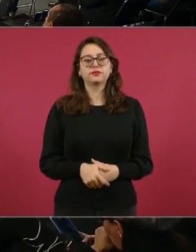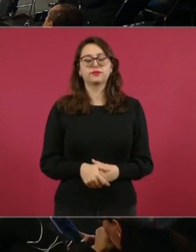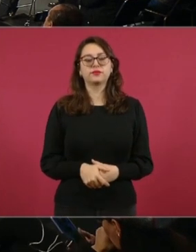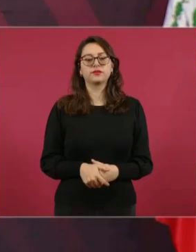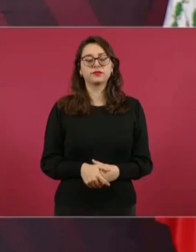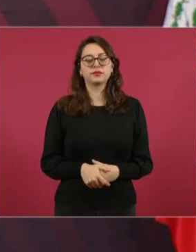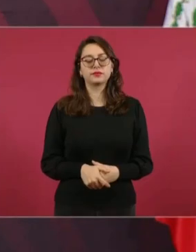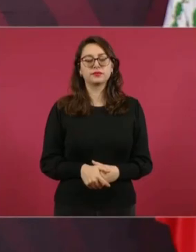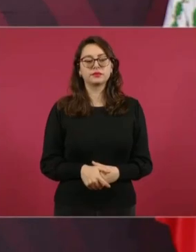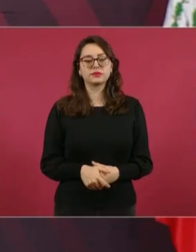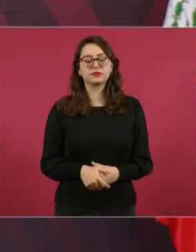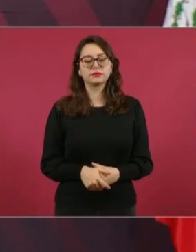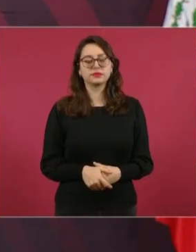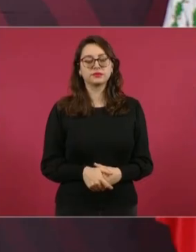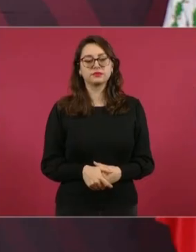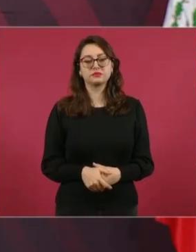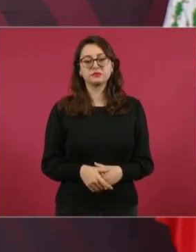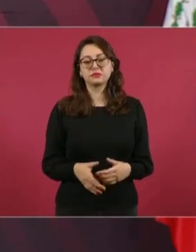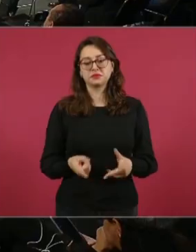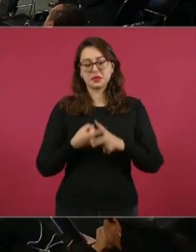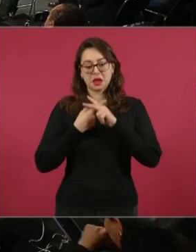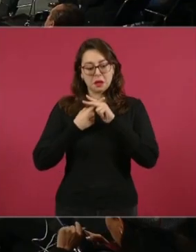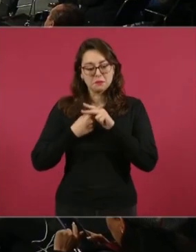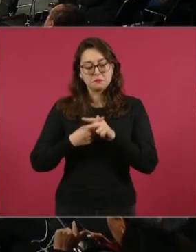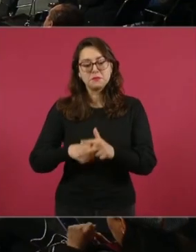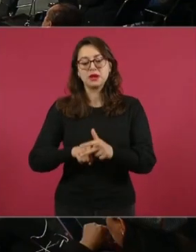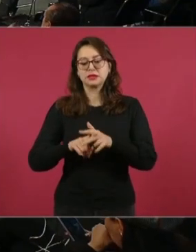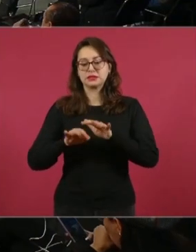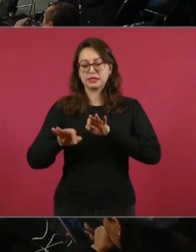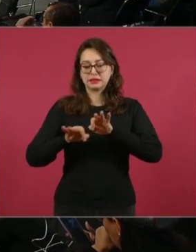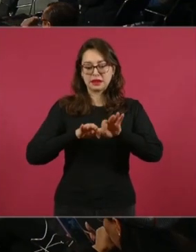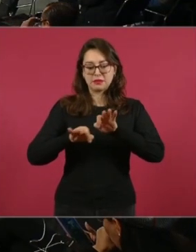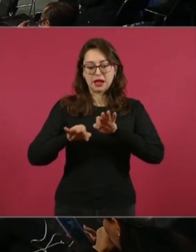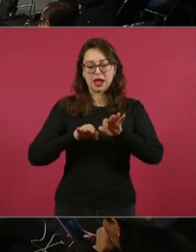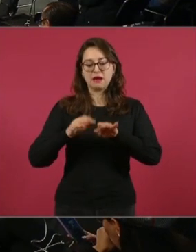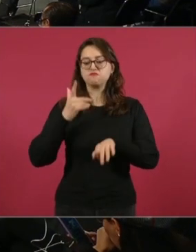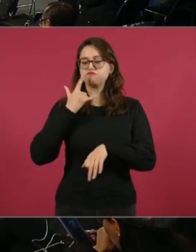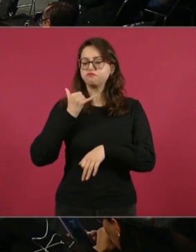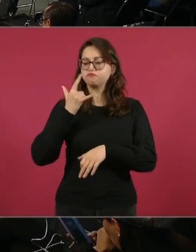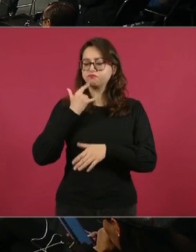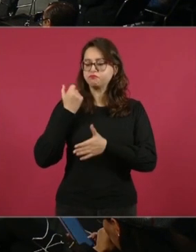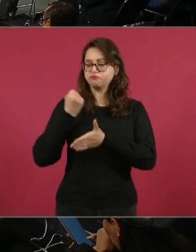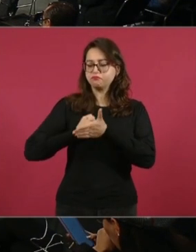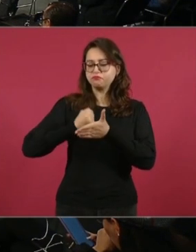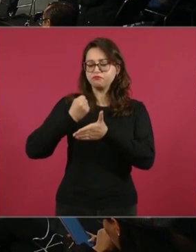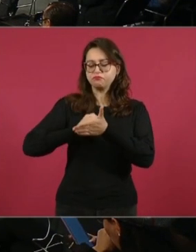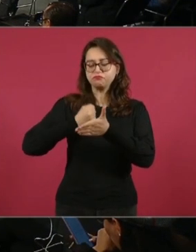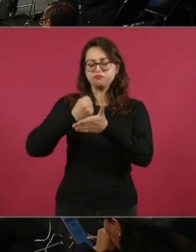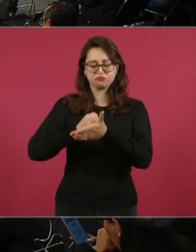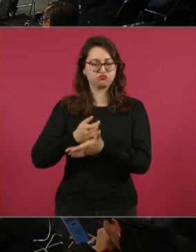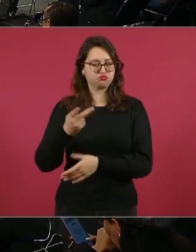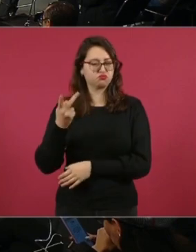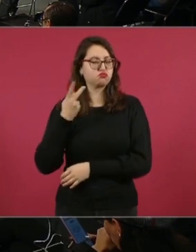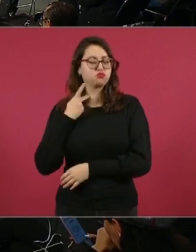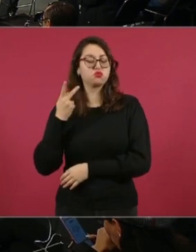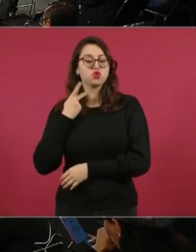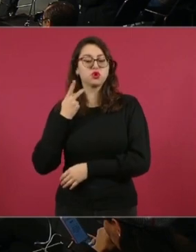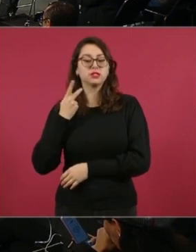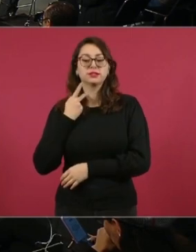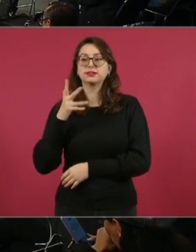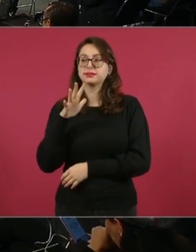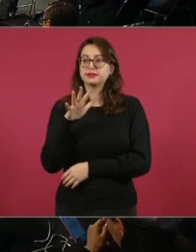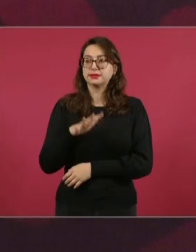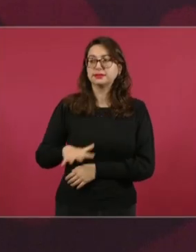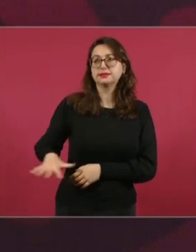política, se inicia una lucha social, pues se